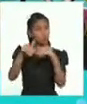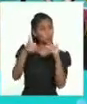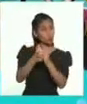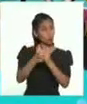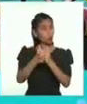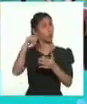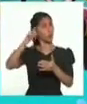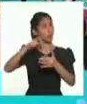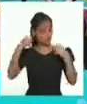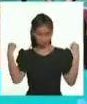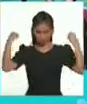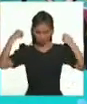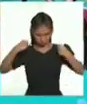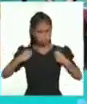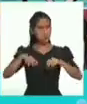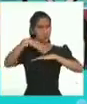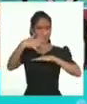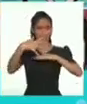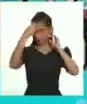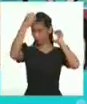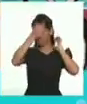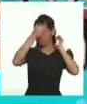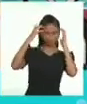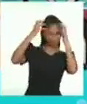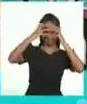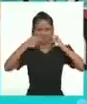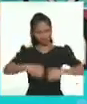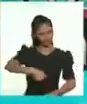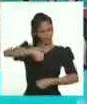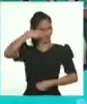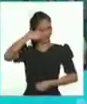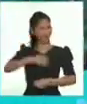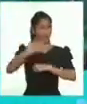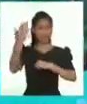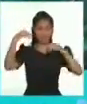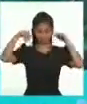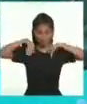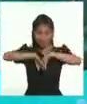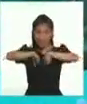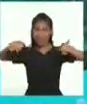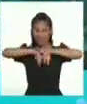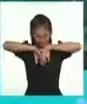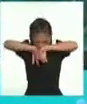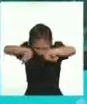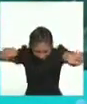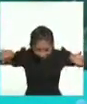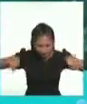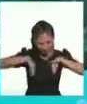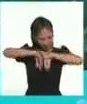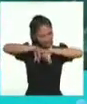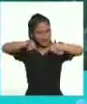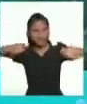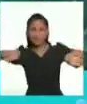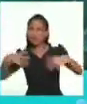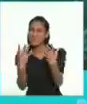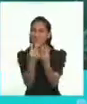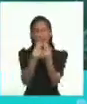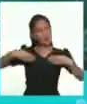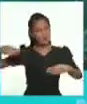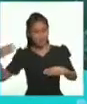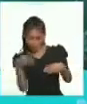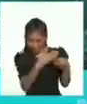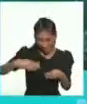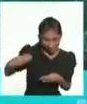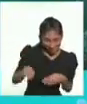todo nuestro equipo y nos pusimos nuestras aletas y máscaras. Tan pronto como estuvimos bajo el agua, nos recibió un plantel de peces